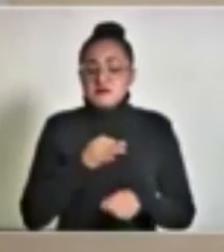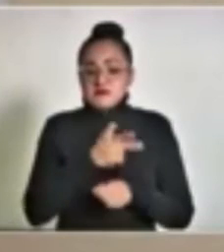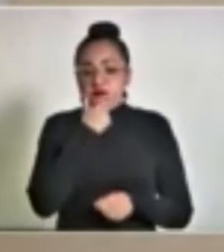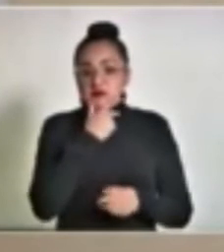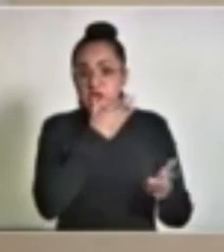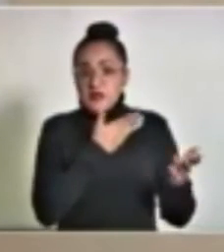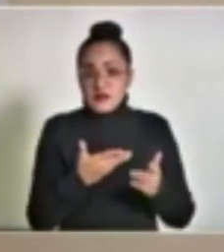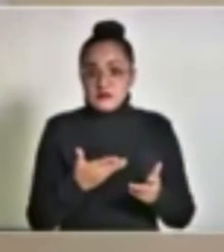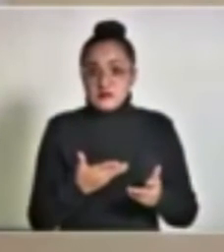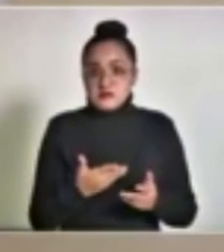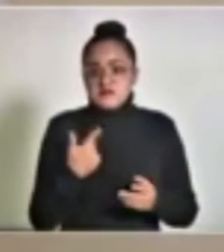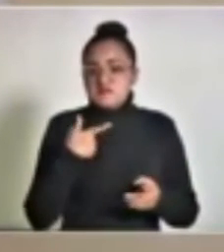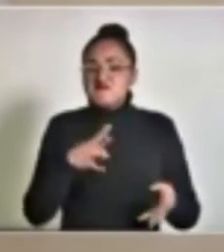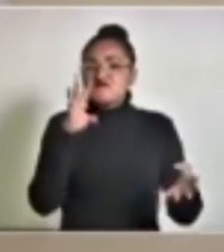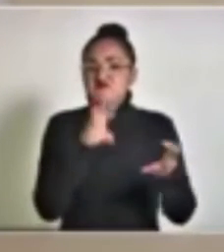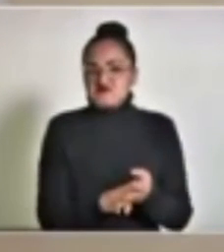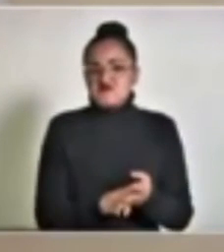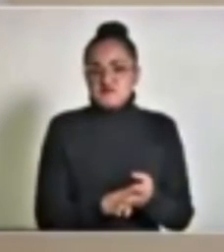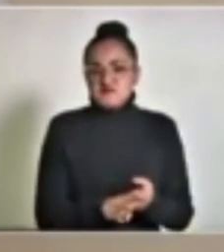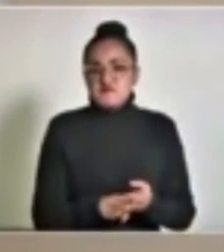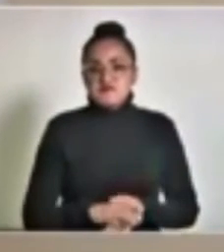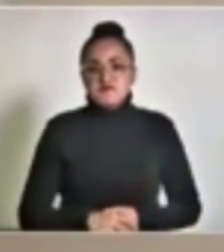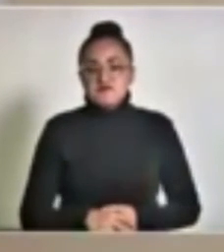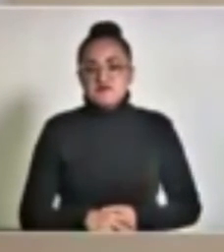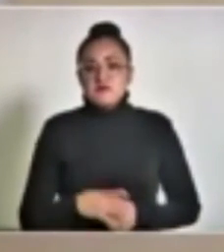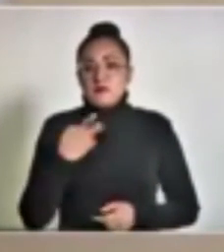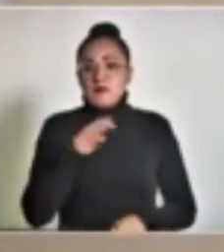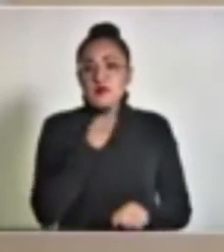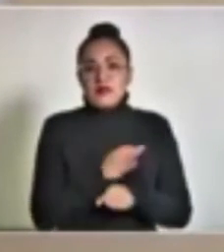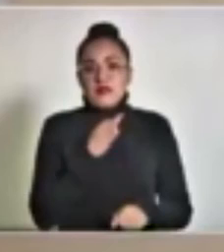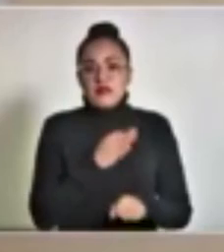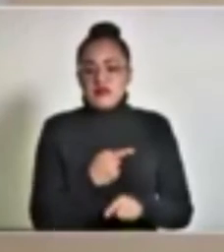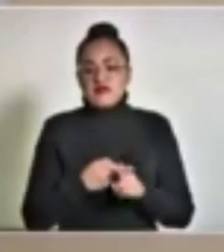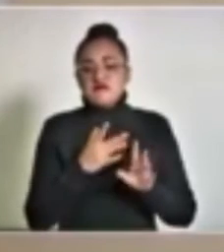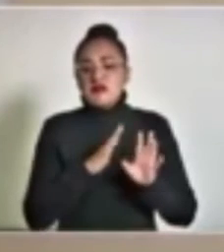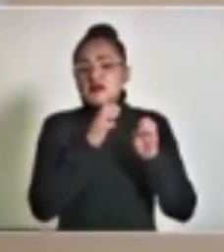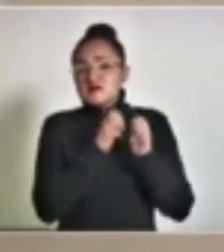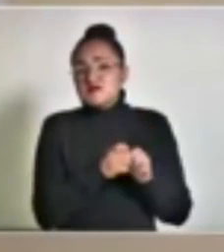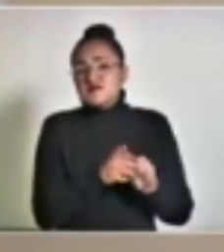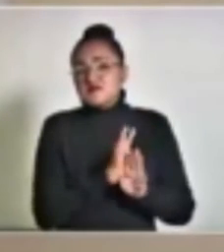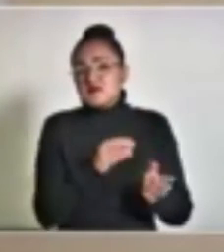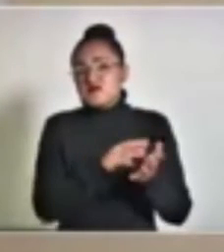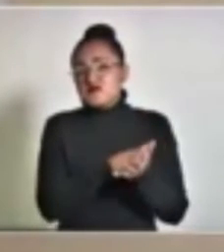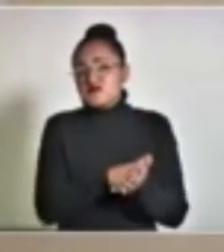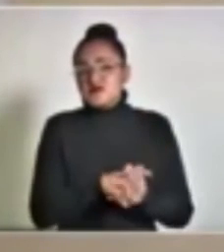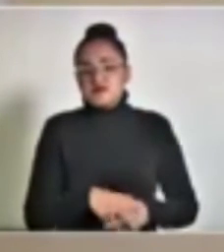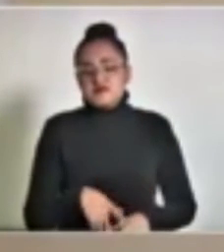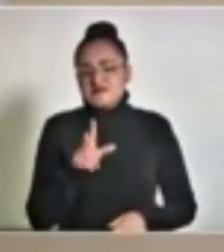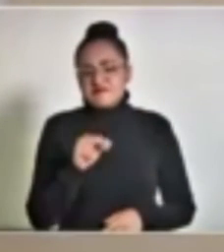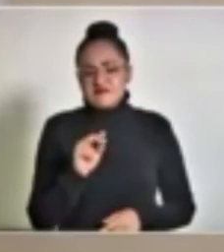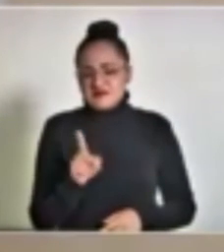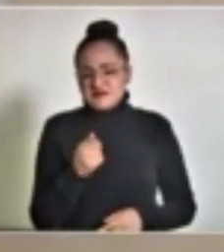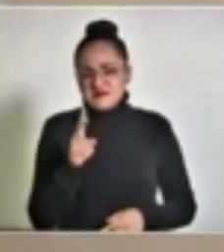se presenta, lo detienen, pero ya dieron por hecho que ahí está sentado y no es así,